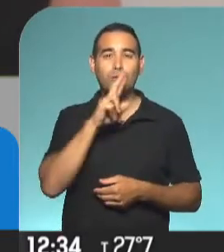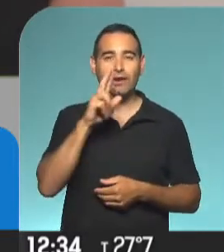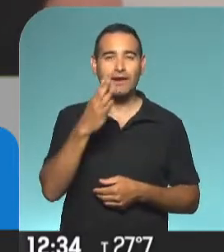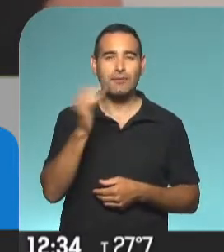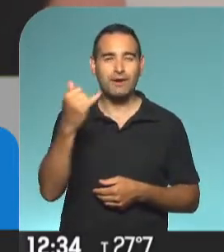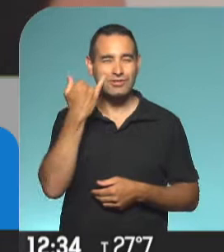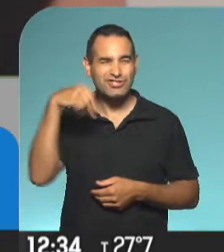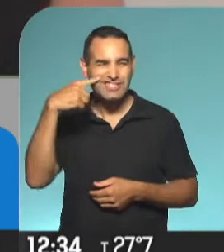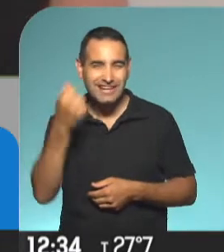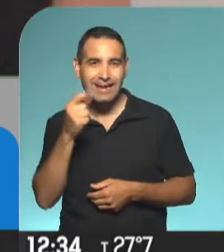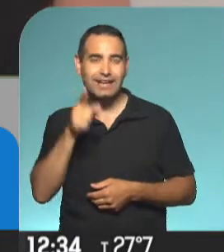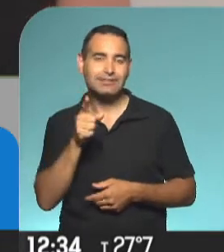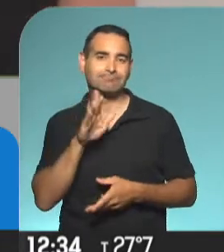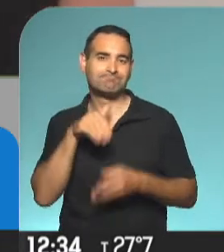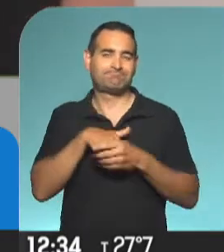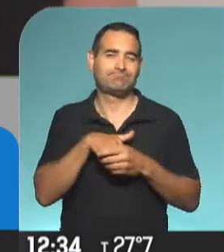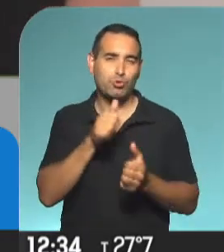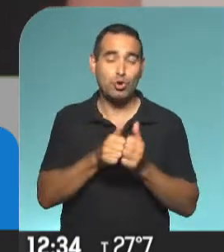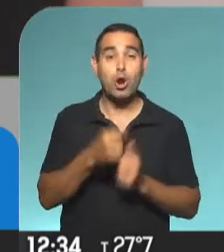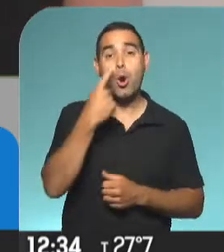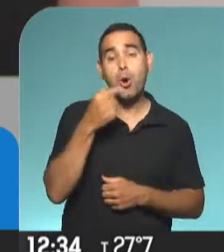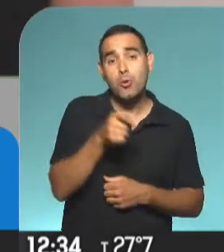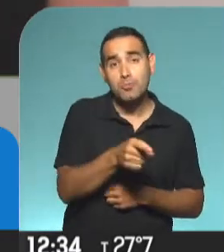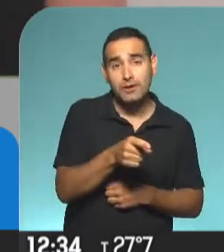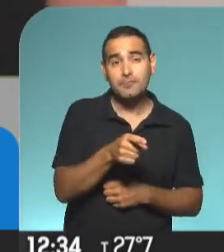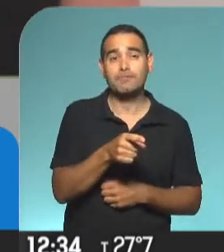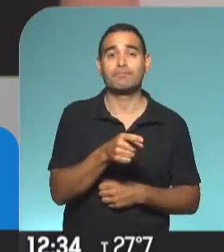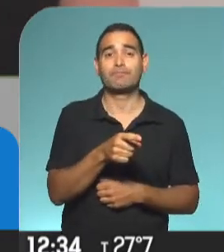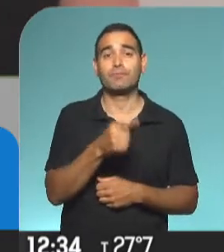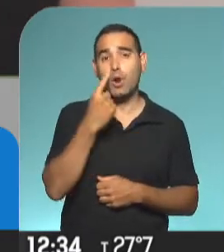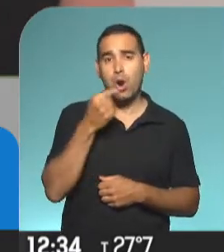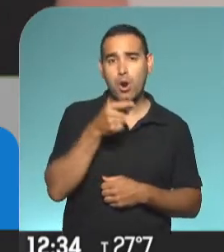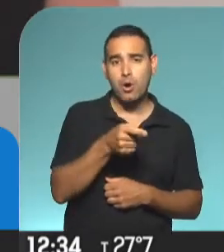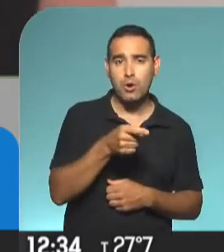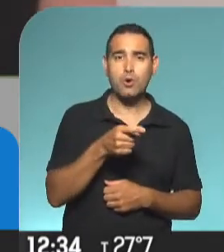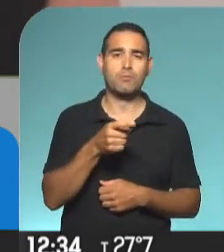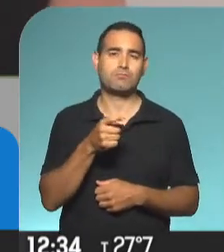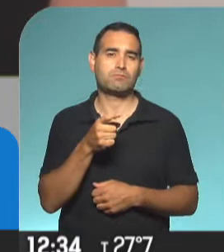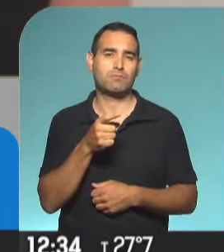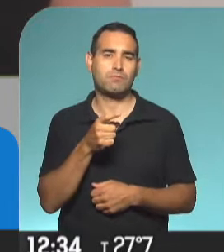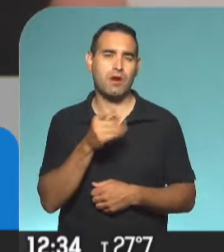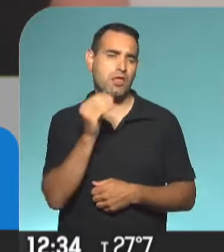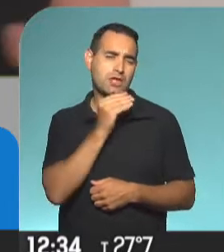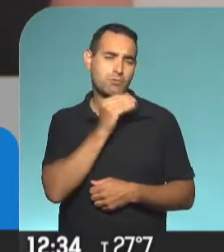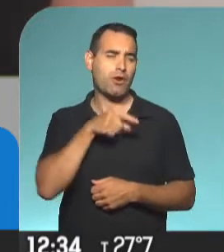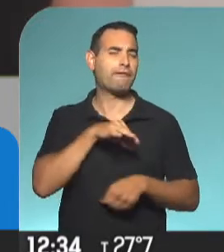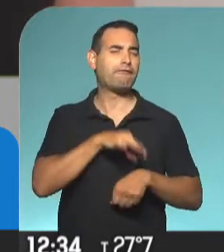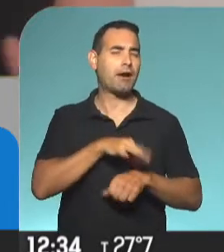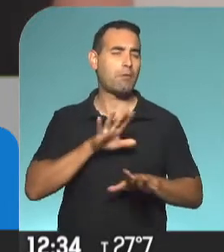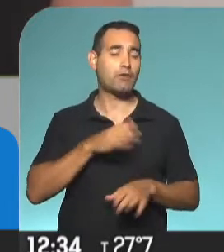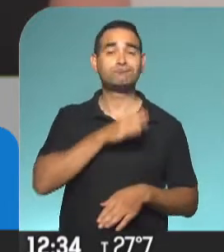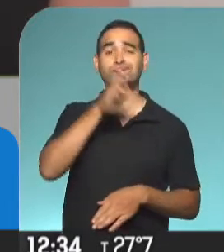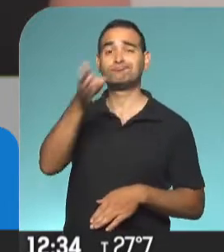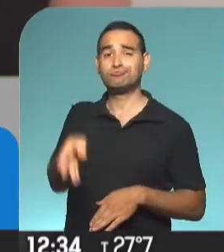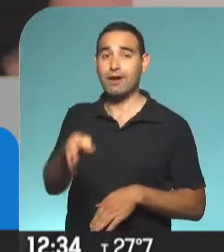mete allí en esta historia, una historia donde hay un hombre que va a ir camuflado como si fuera un paciente, un falso paciente, a lo